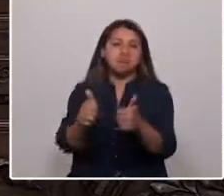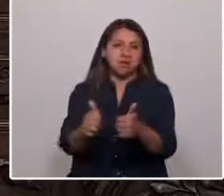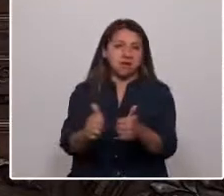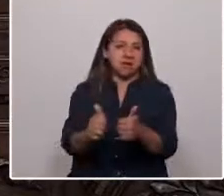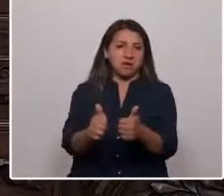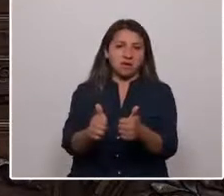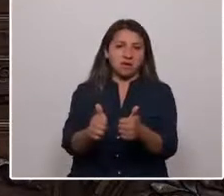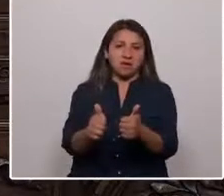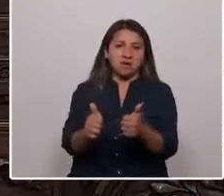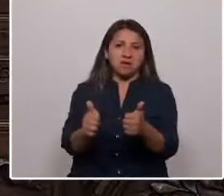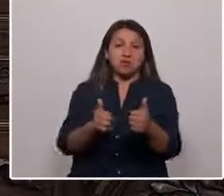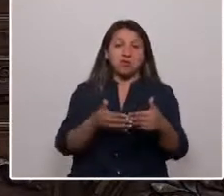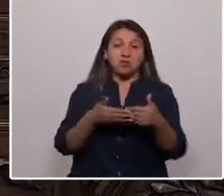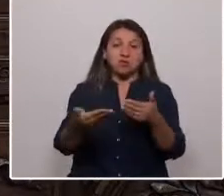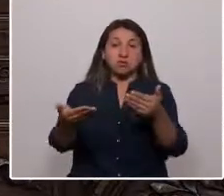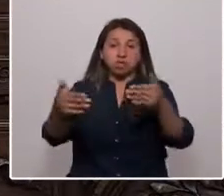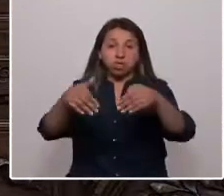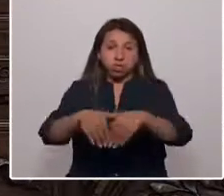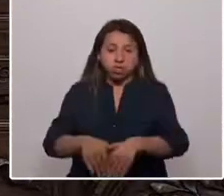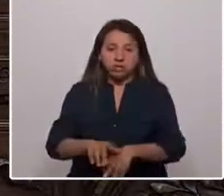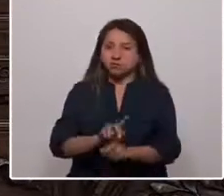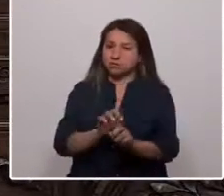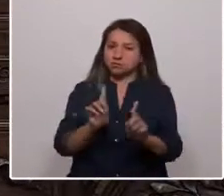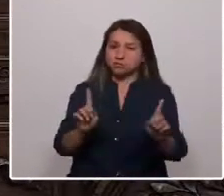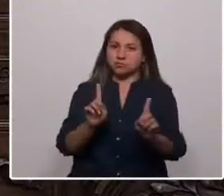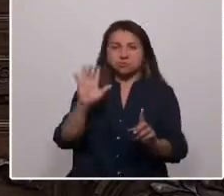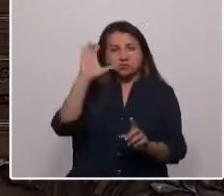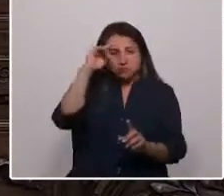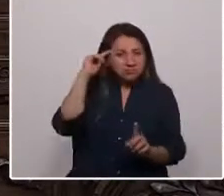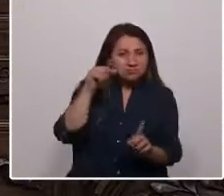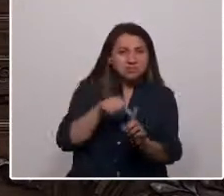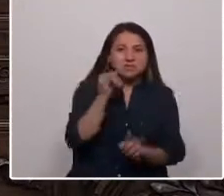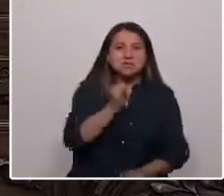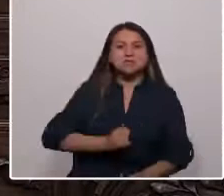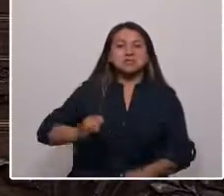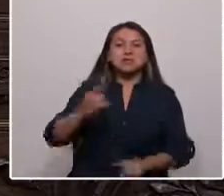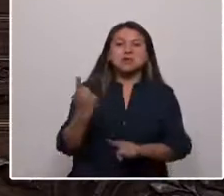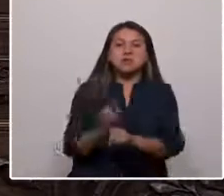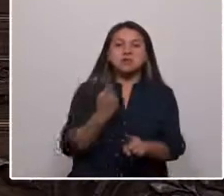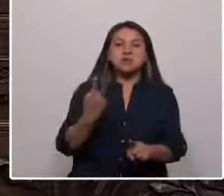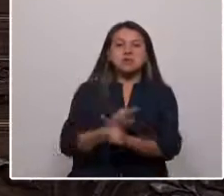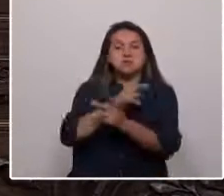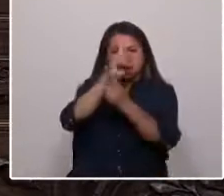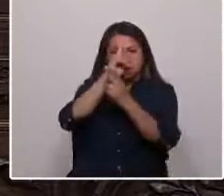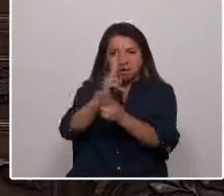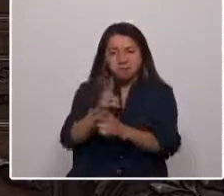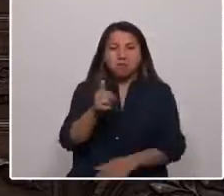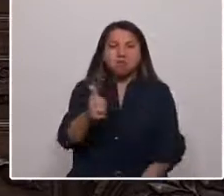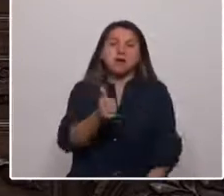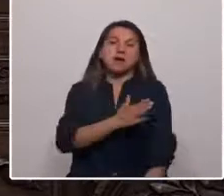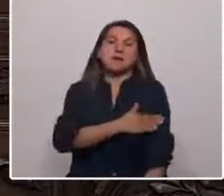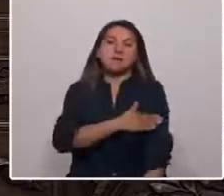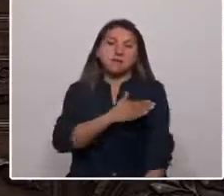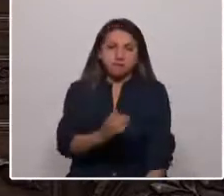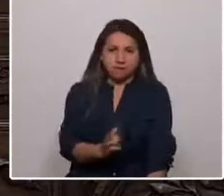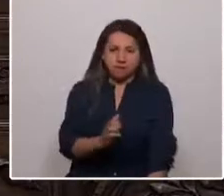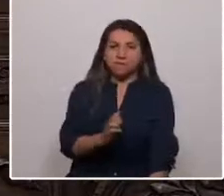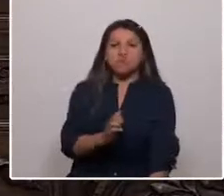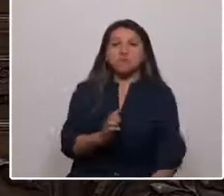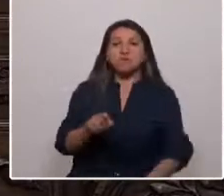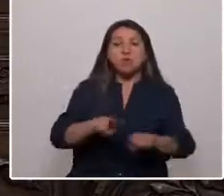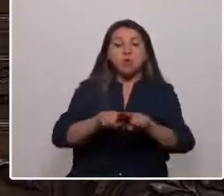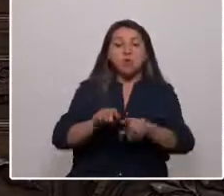para que fracase. Y buscaré siempre hacerlo desde el diálogo, el respeto y la buena fe. Se trata de una